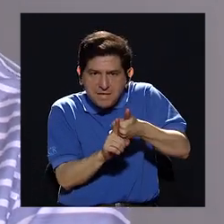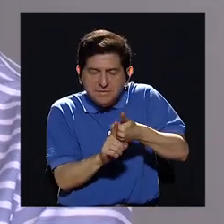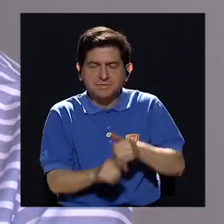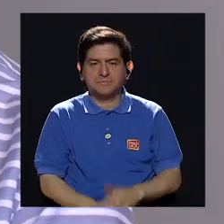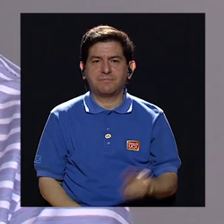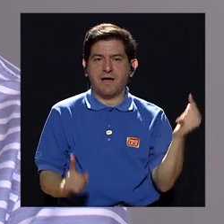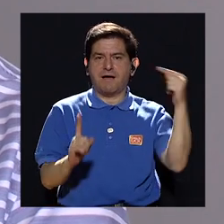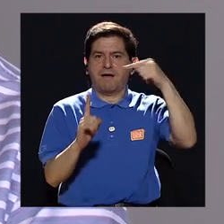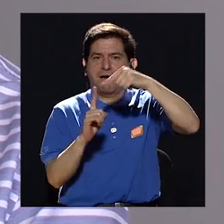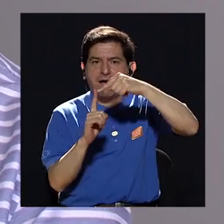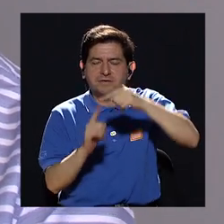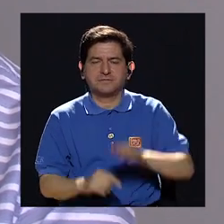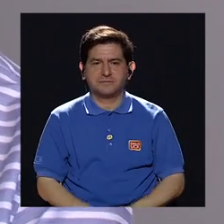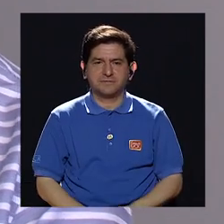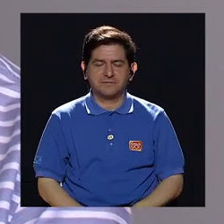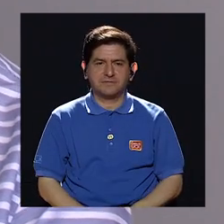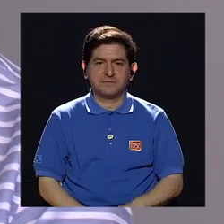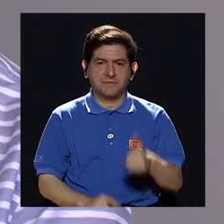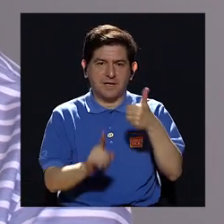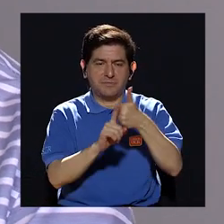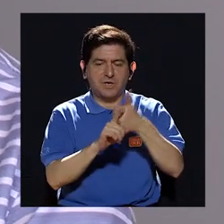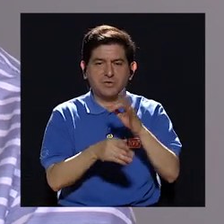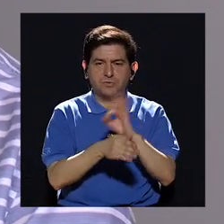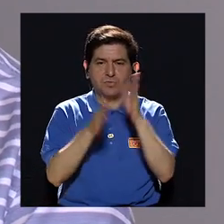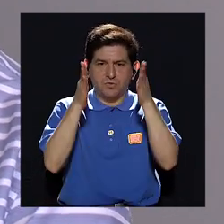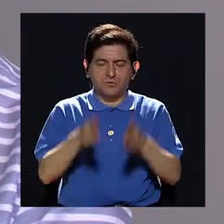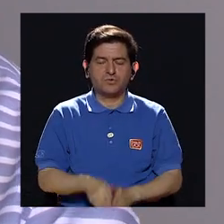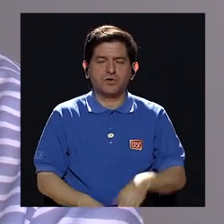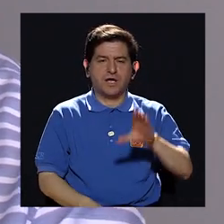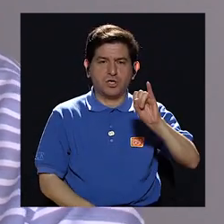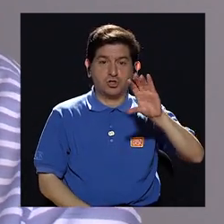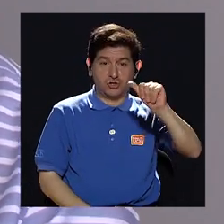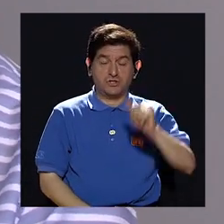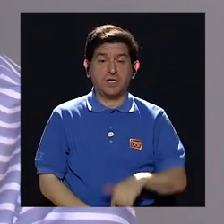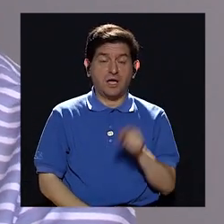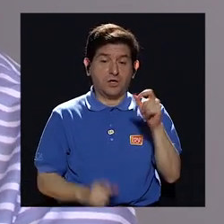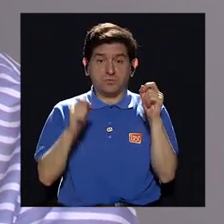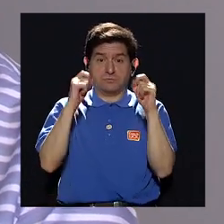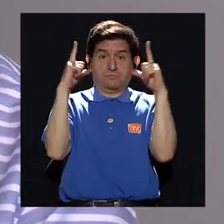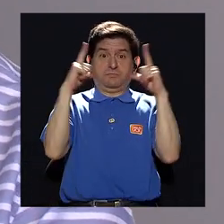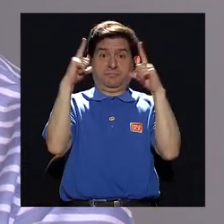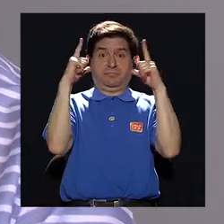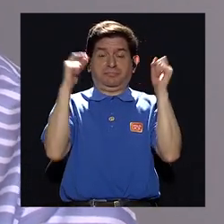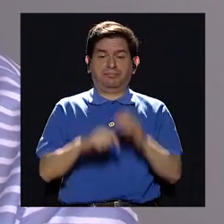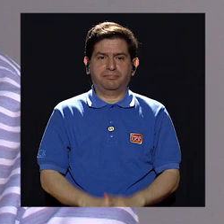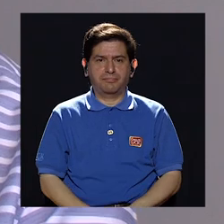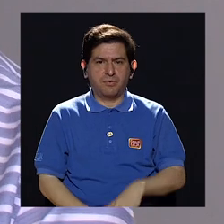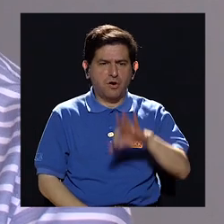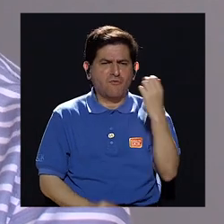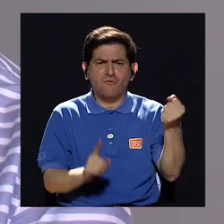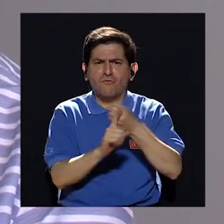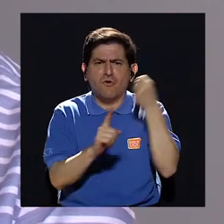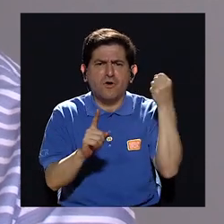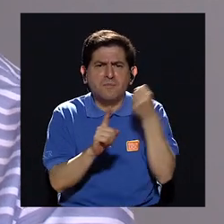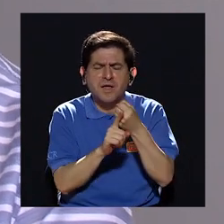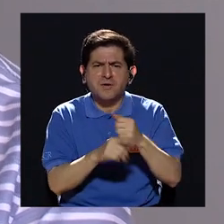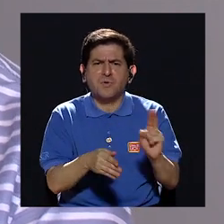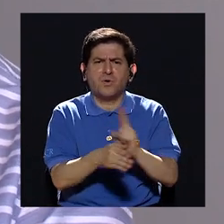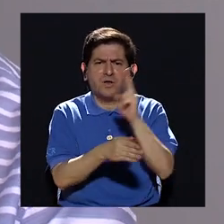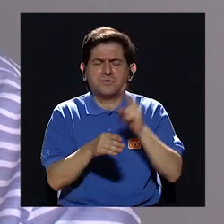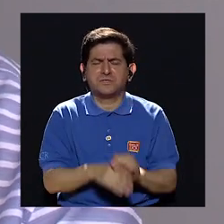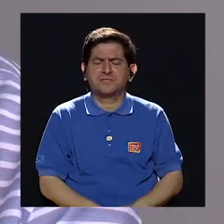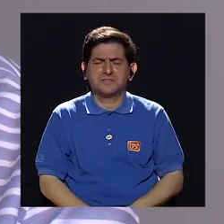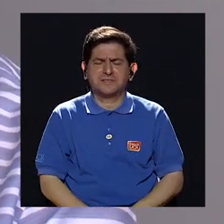hasta un punto que los mismos agentes de la CIA se asustaban o se asombraban con respecto a los métodos de violencia, por ejemplo,